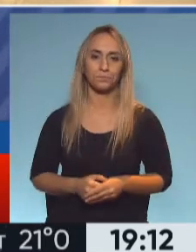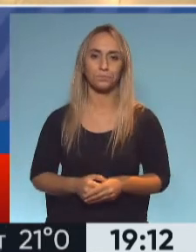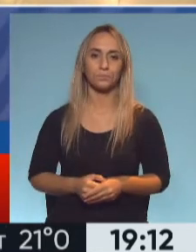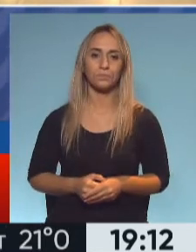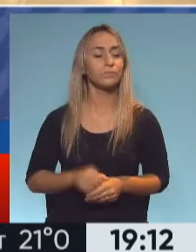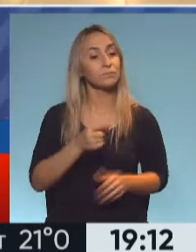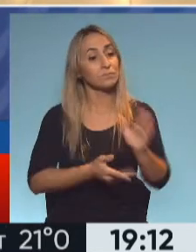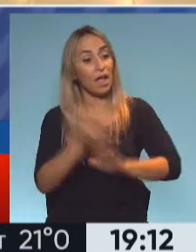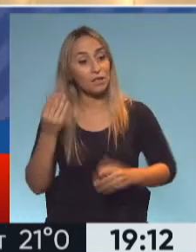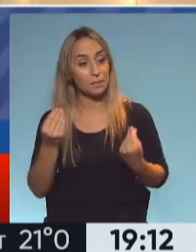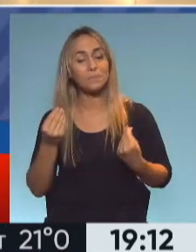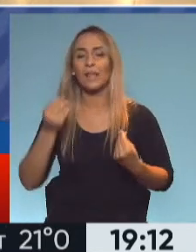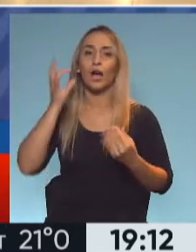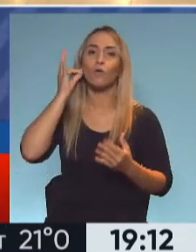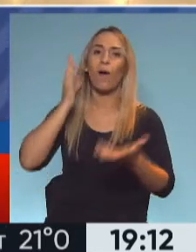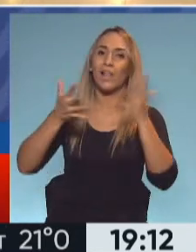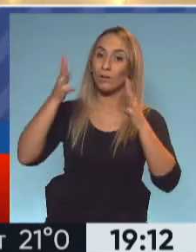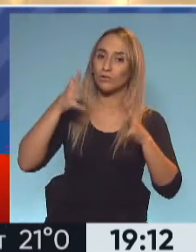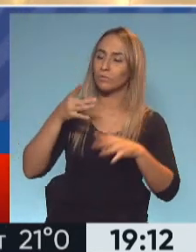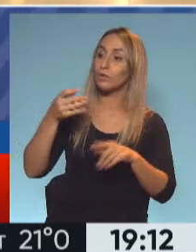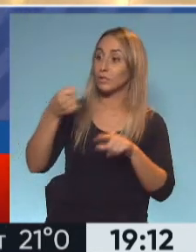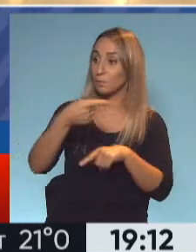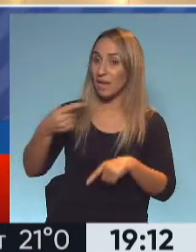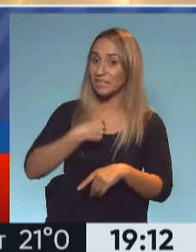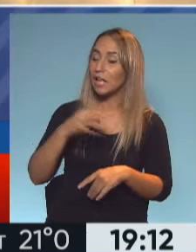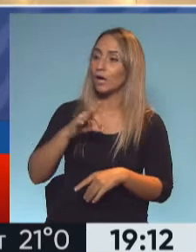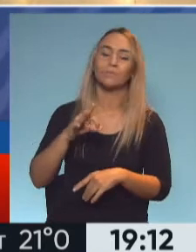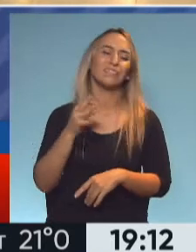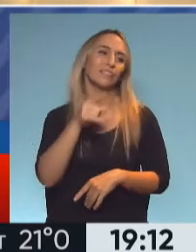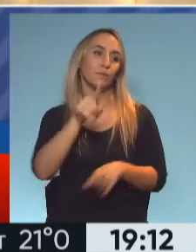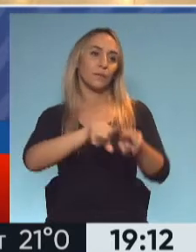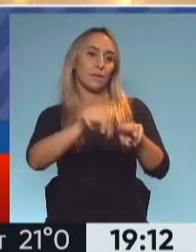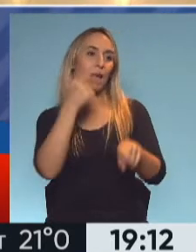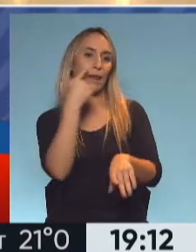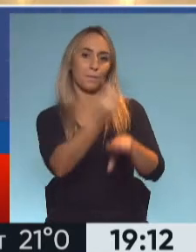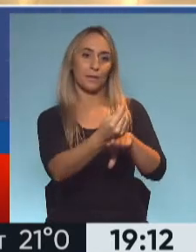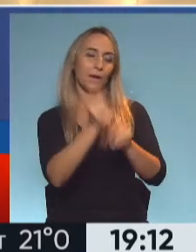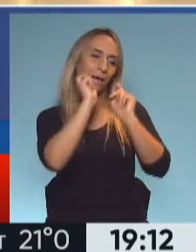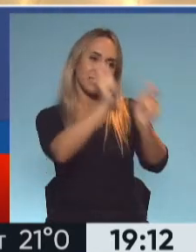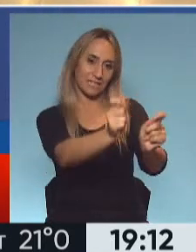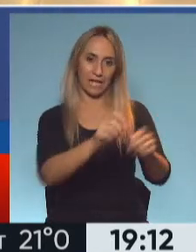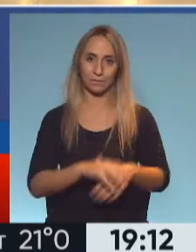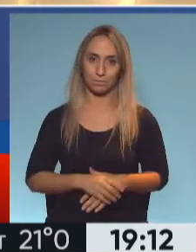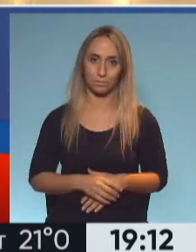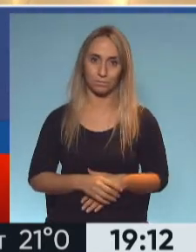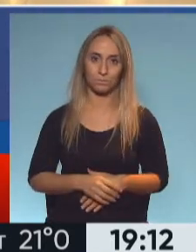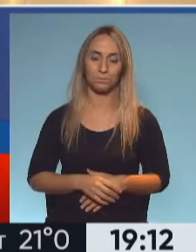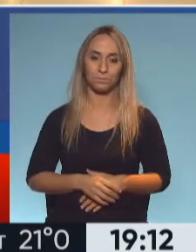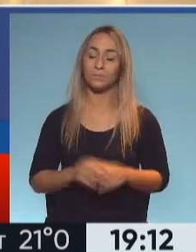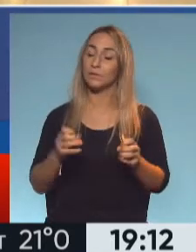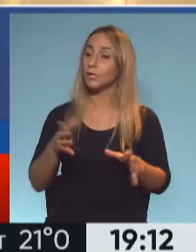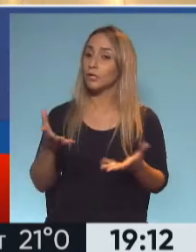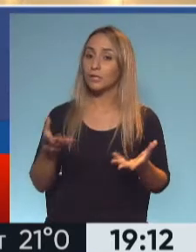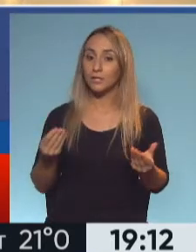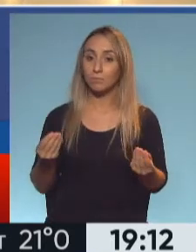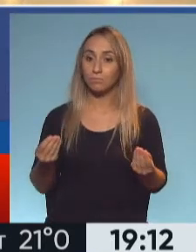A Gualeguaychú. ¿A Gualeguaychú? Sí. ¿Por Semana Santa o viva allí? Ya tengo mi hermana que vive allá. ¿Va a visitarla? Sí. Bueno, cómo,